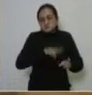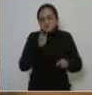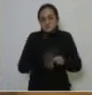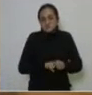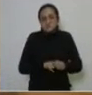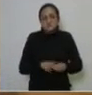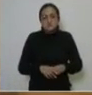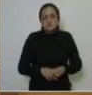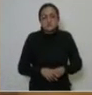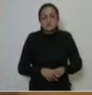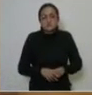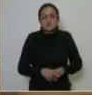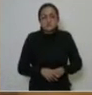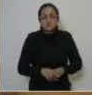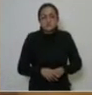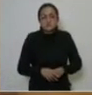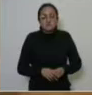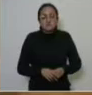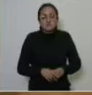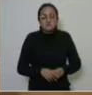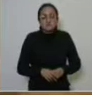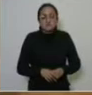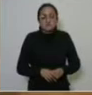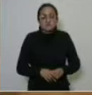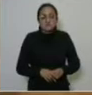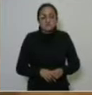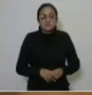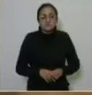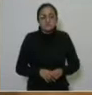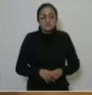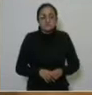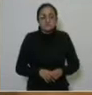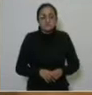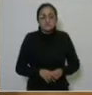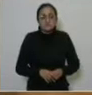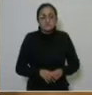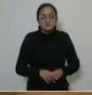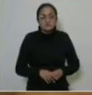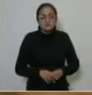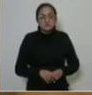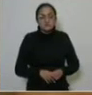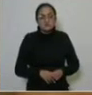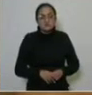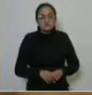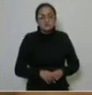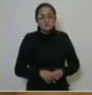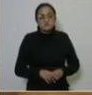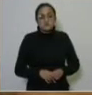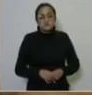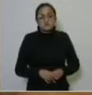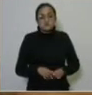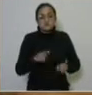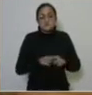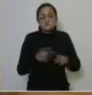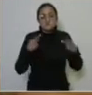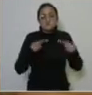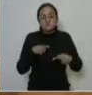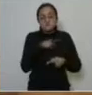Son mensajes entre personas que delinquen.